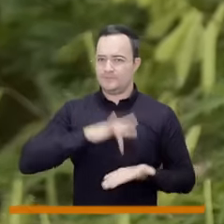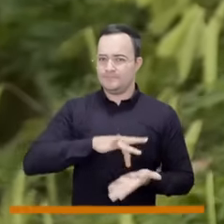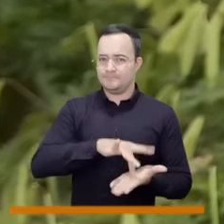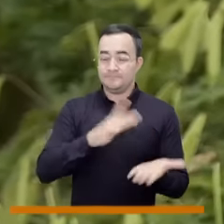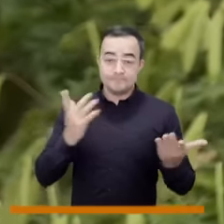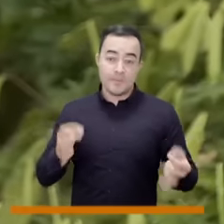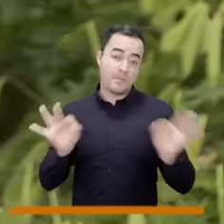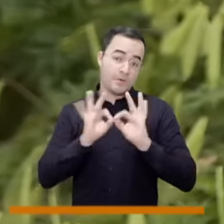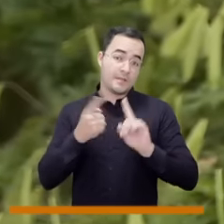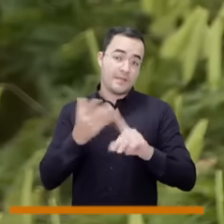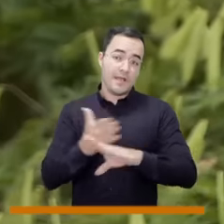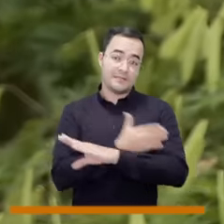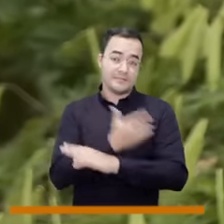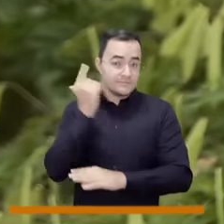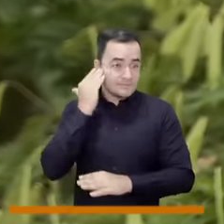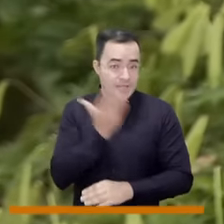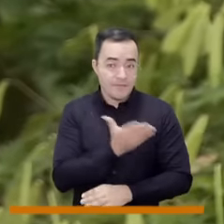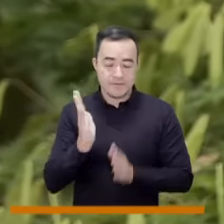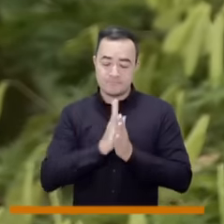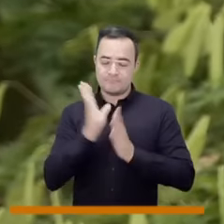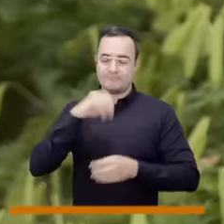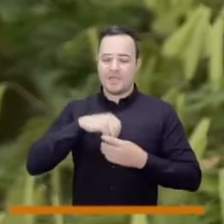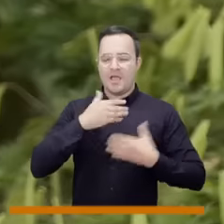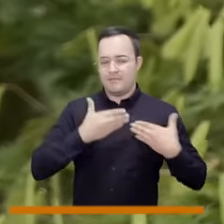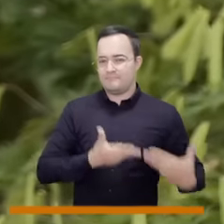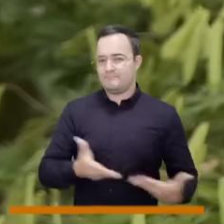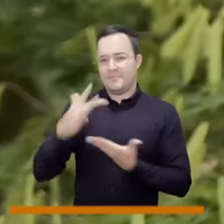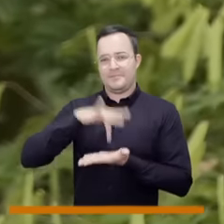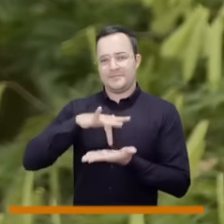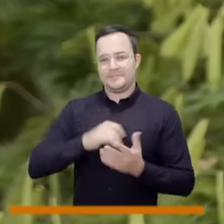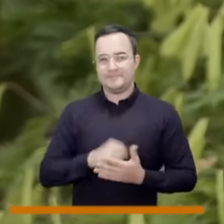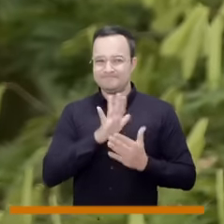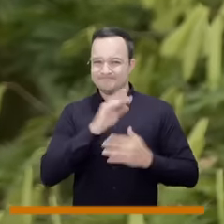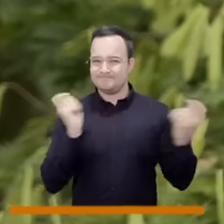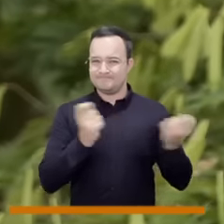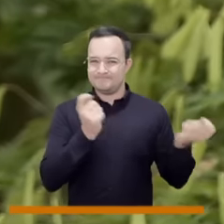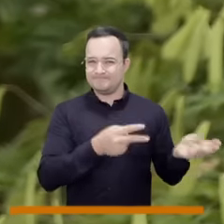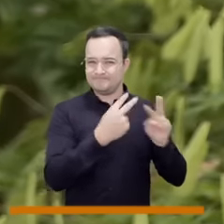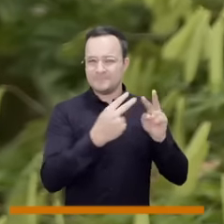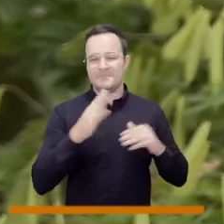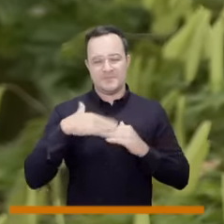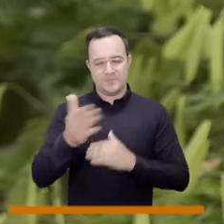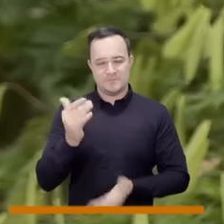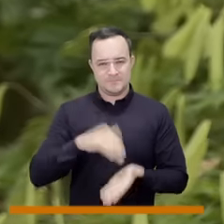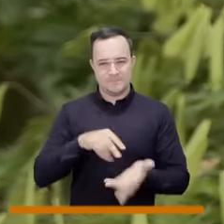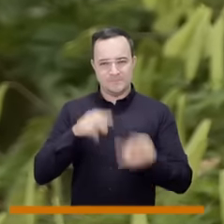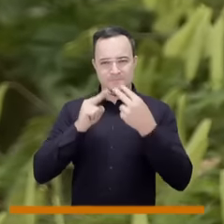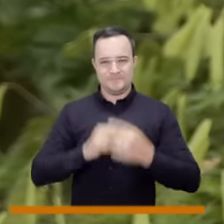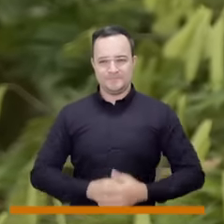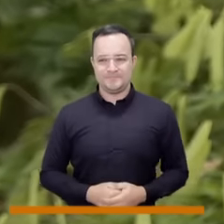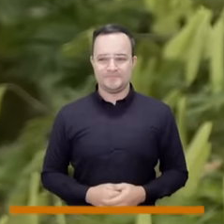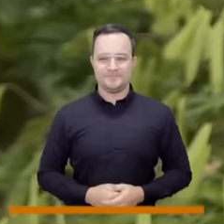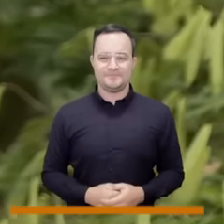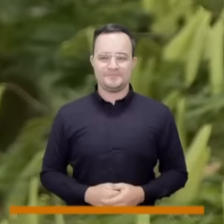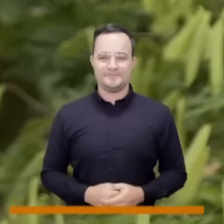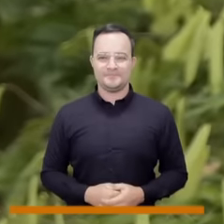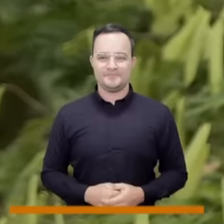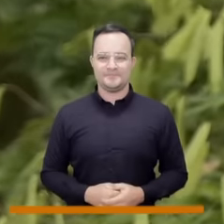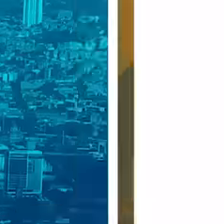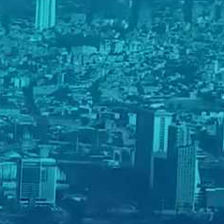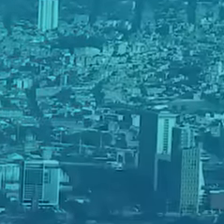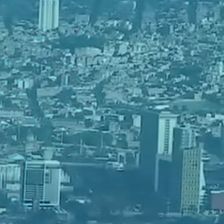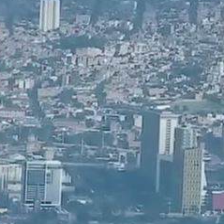en las urnas y vivir esta fiesta de la democracia con respeto y también basados en buena información. Vamos a unos mensajes y ya